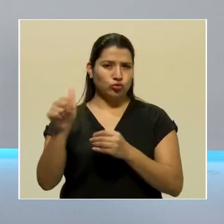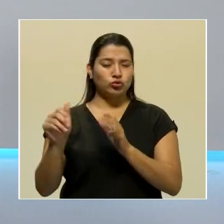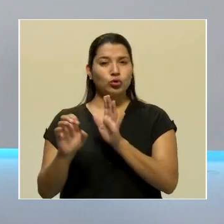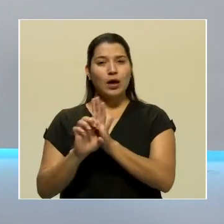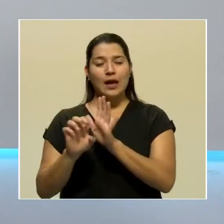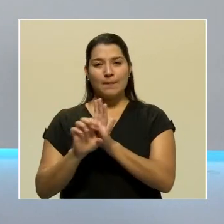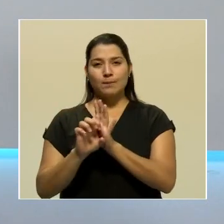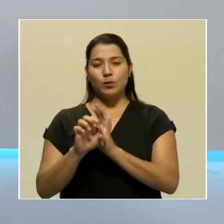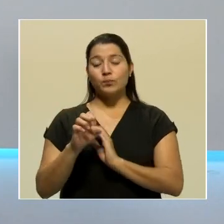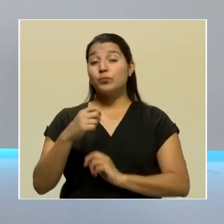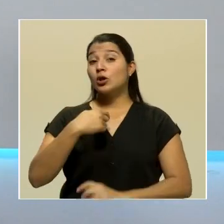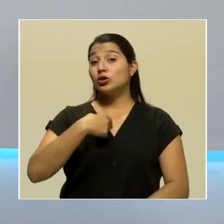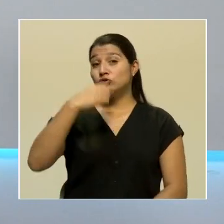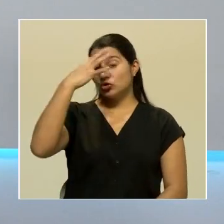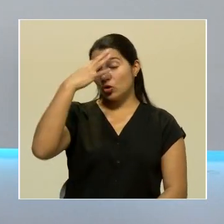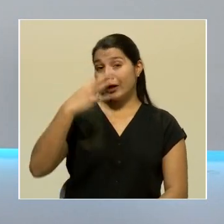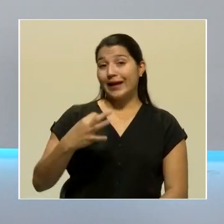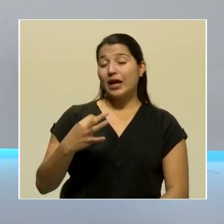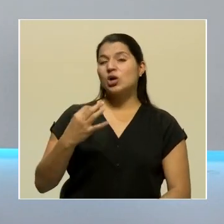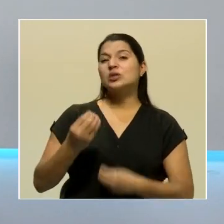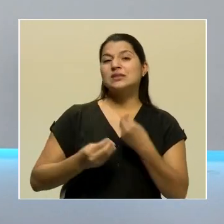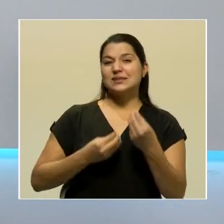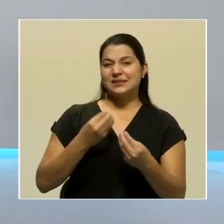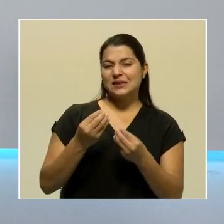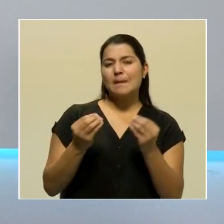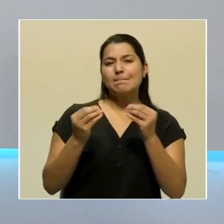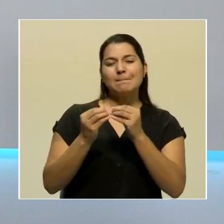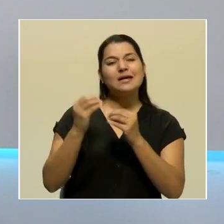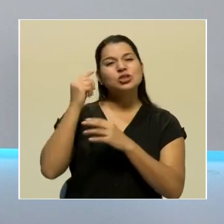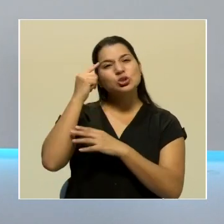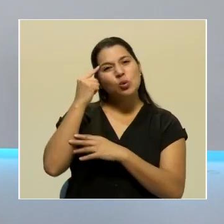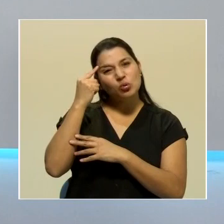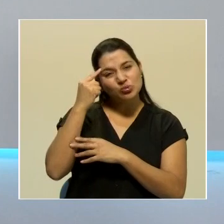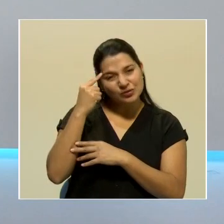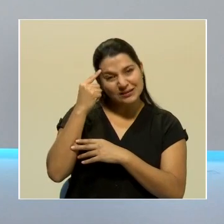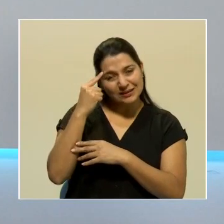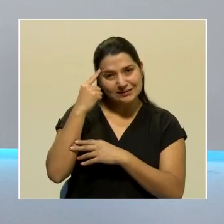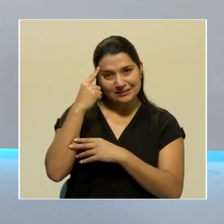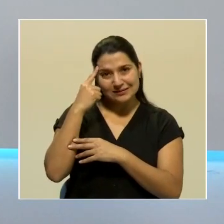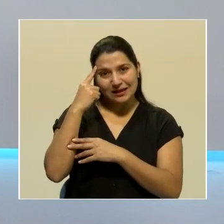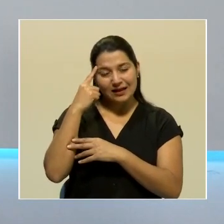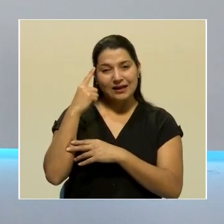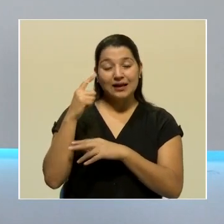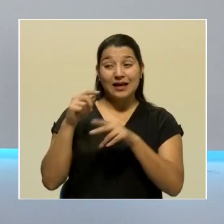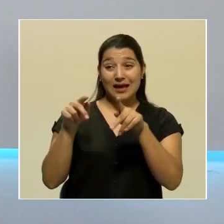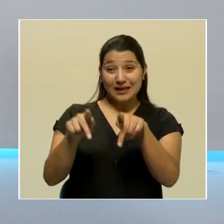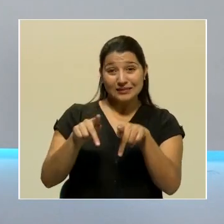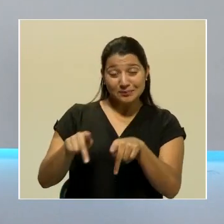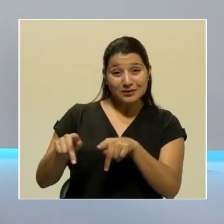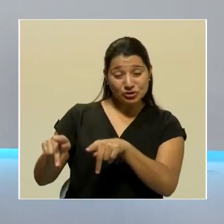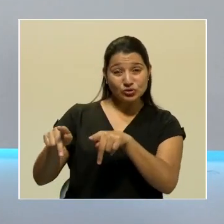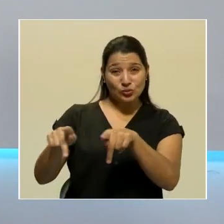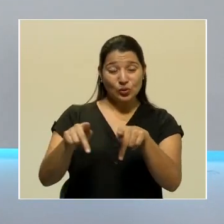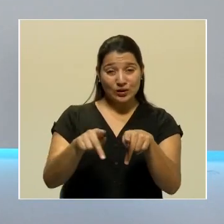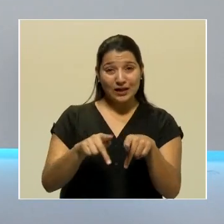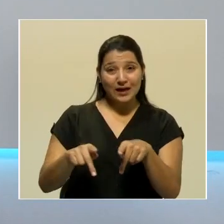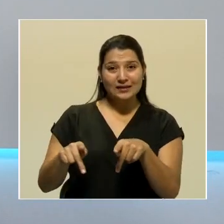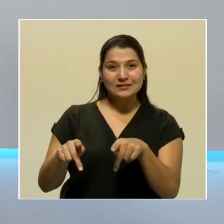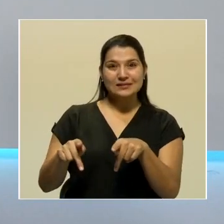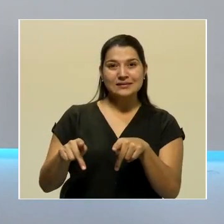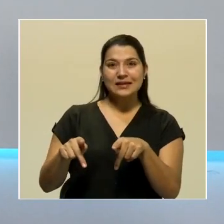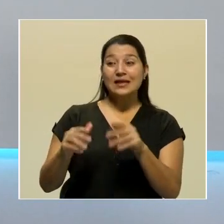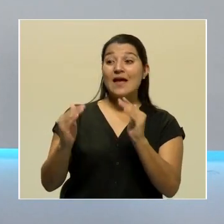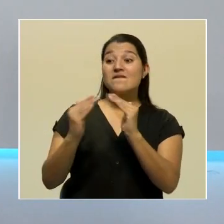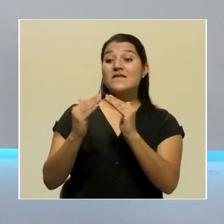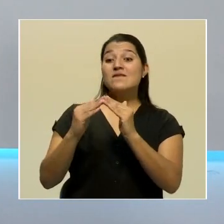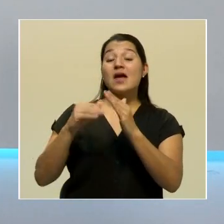ahí lo que toca es un poco de conciencia de la gente de estos cantones naranja de ponerse la camisa,